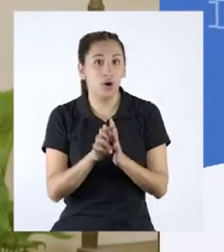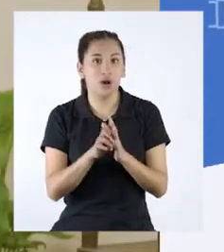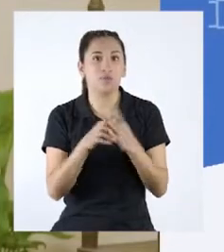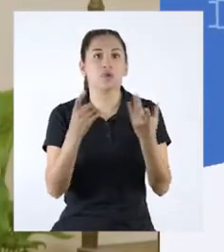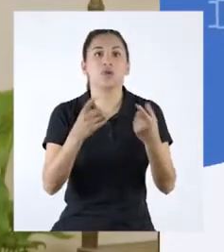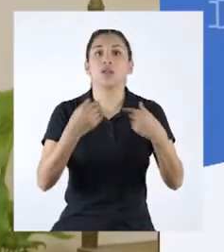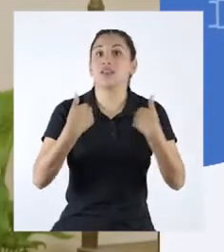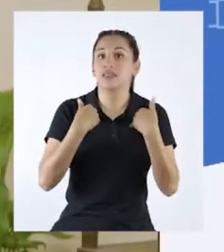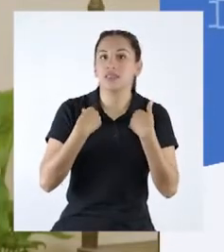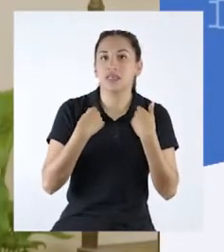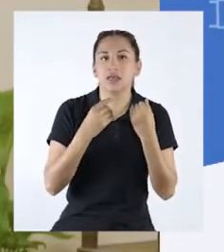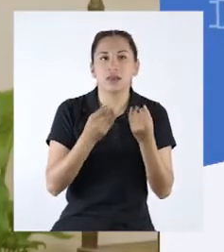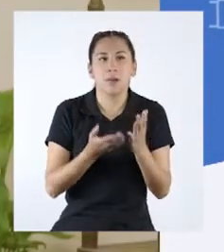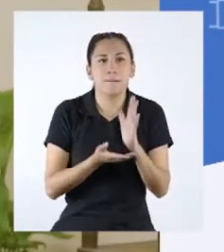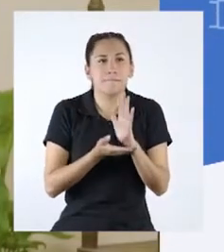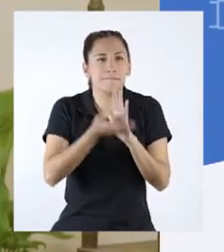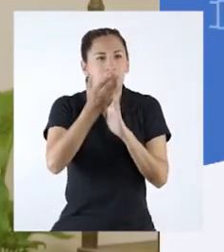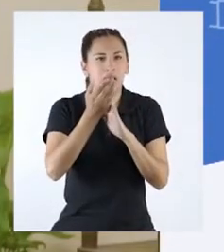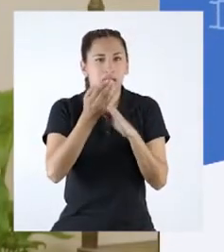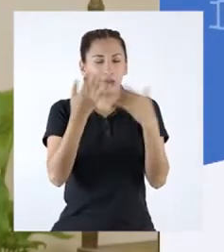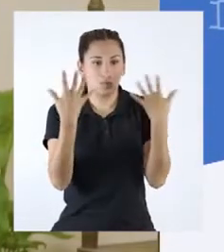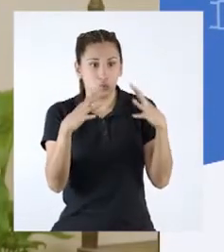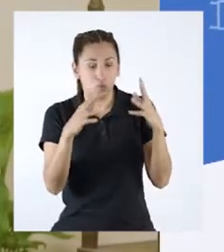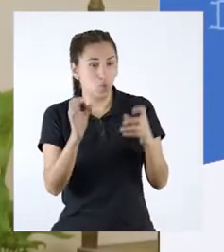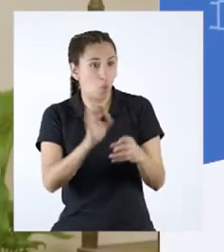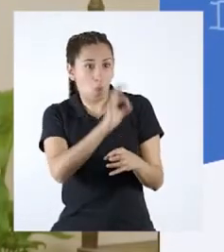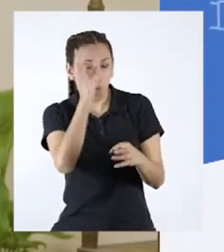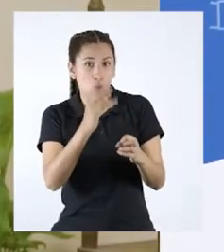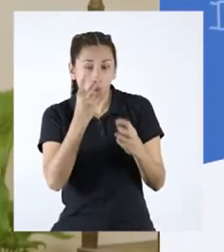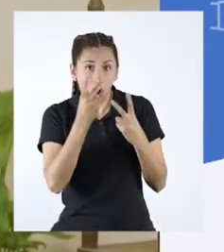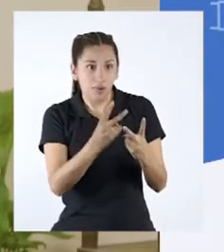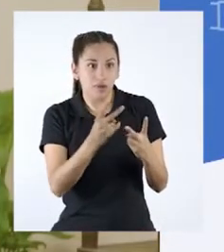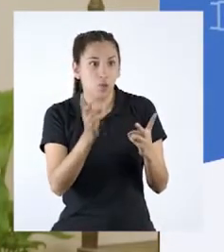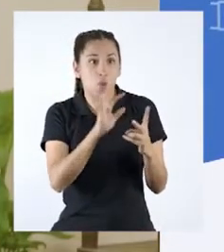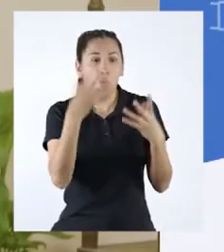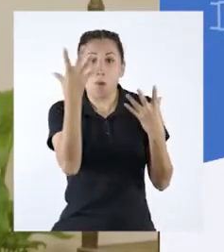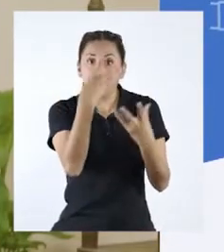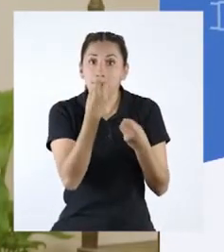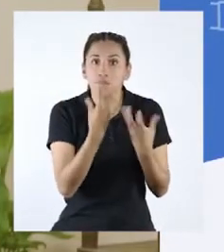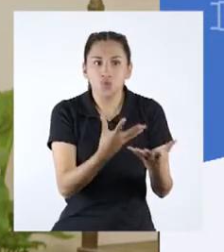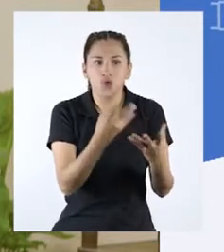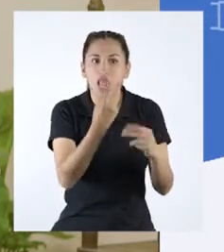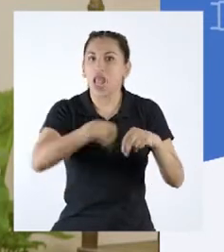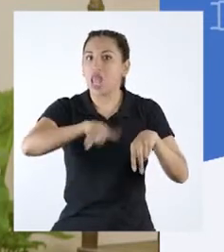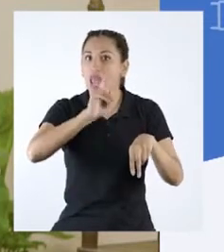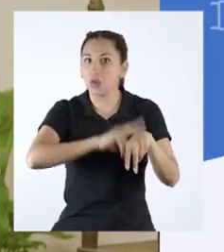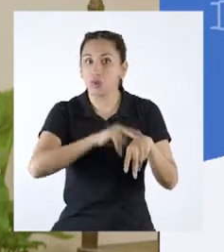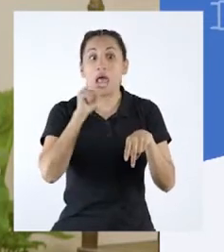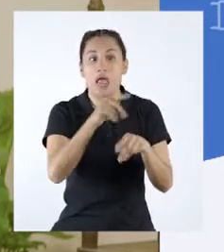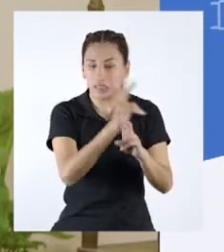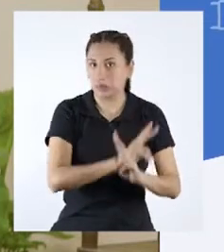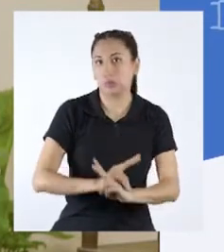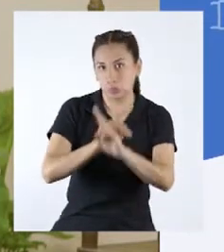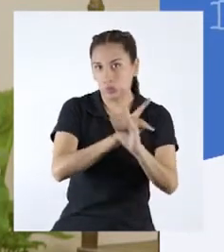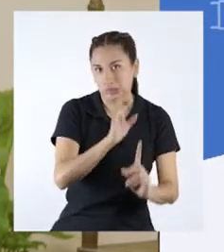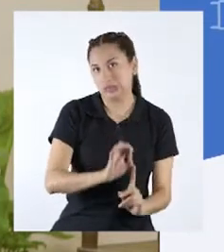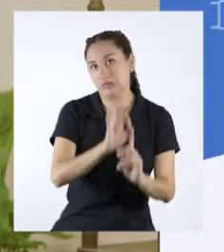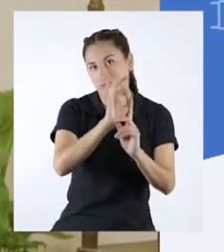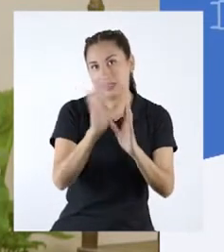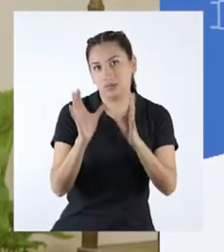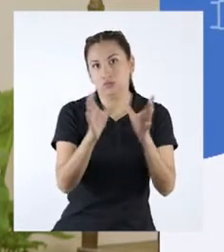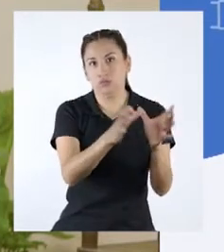que alberguen fenómenos naturales muy relevantes o áreas de excepcional belleza natural. También